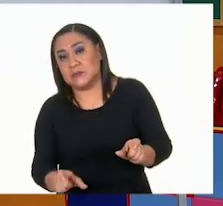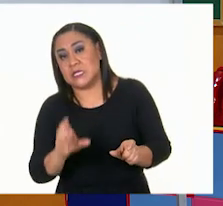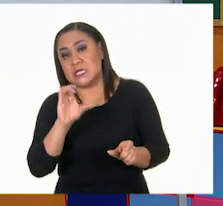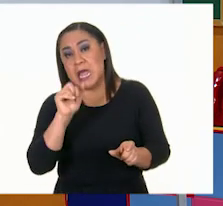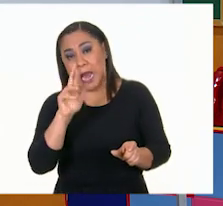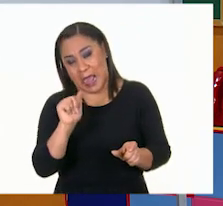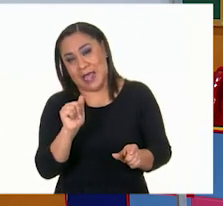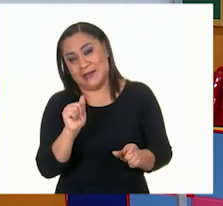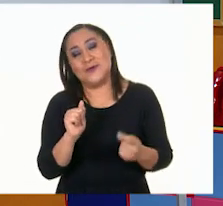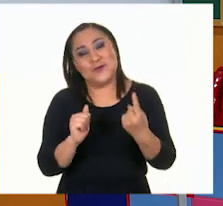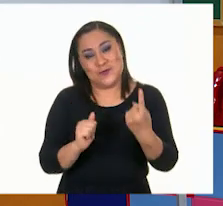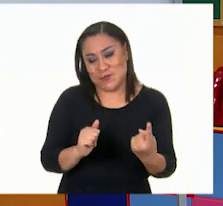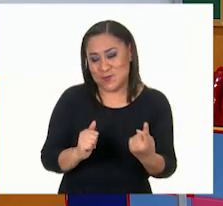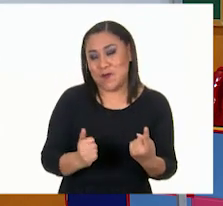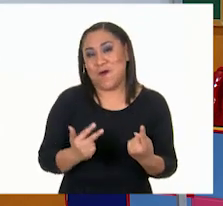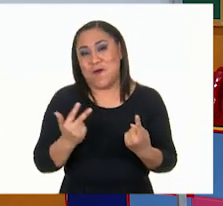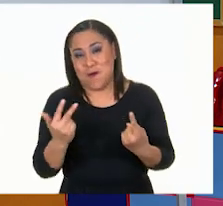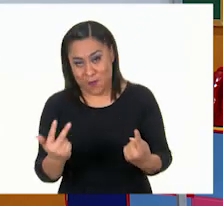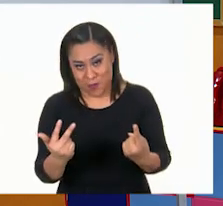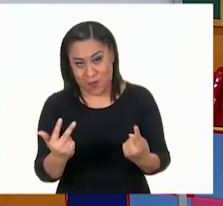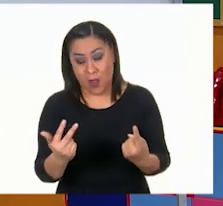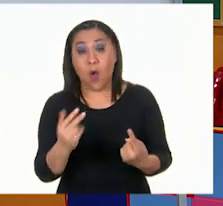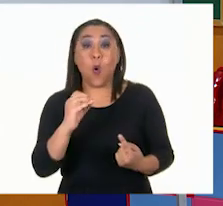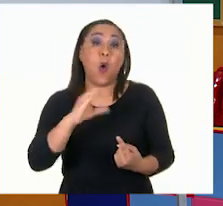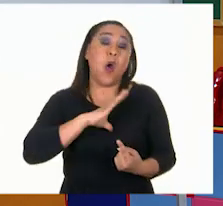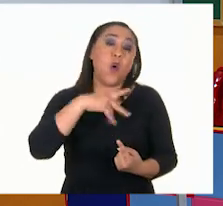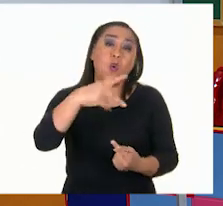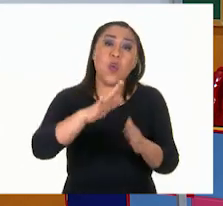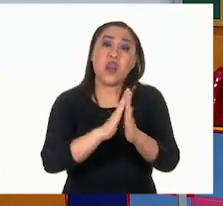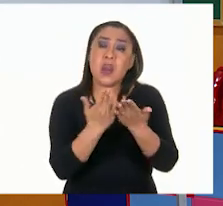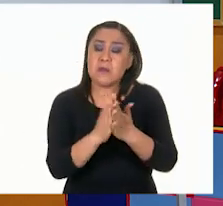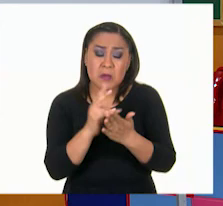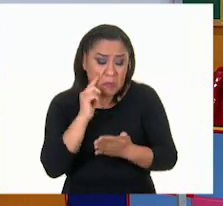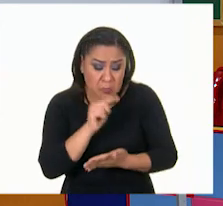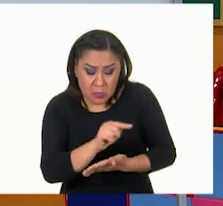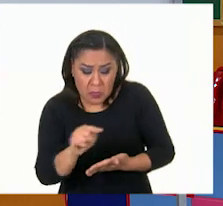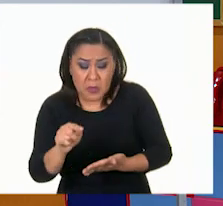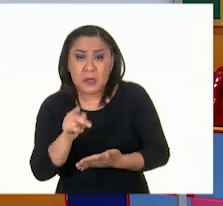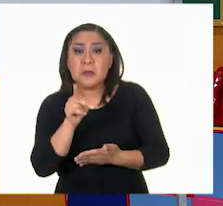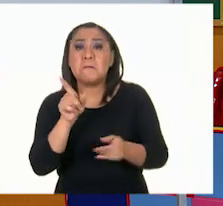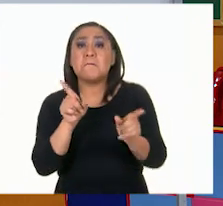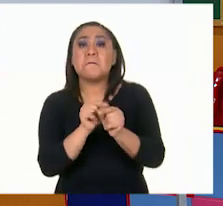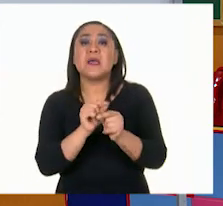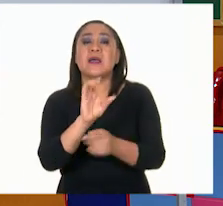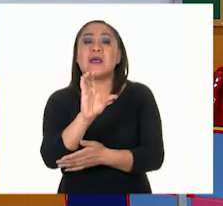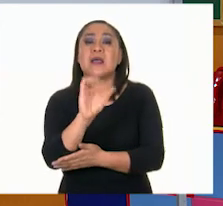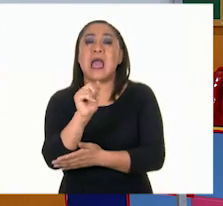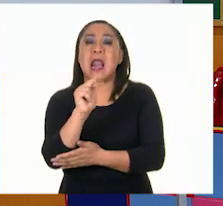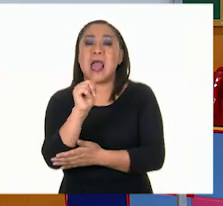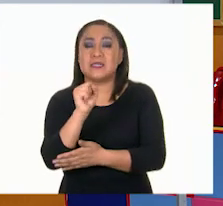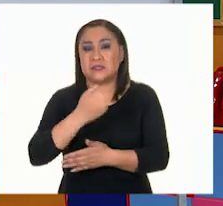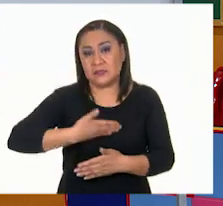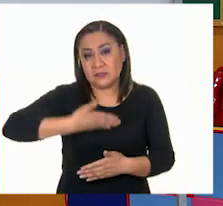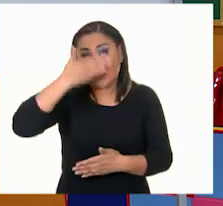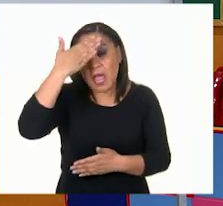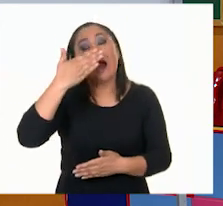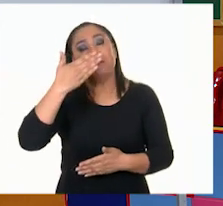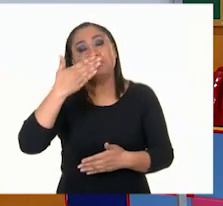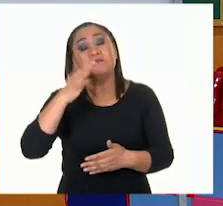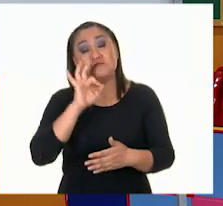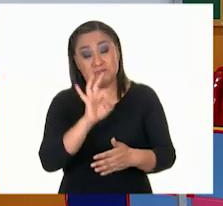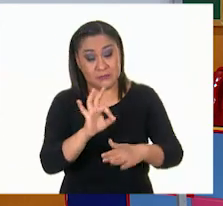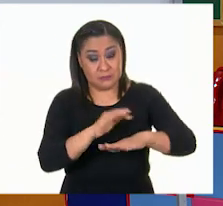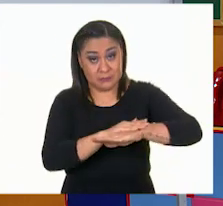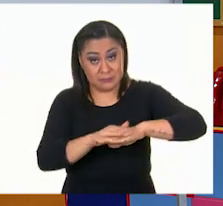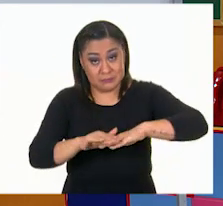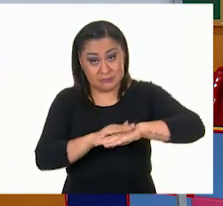una base, ocho caras. Pero si en su libro únicamente dice caras, entonces tengo que contar la base